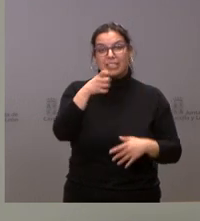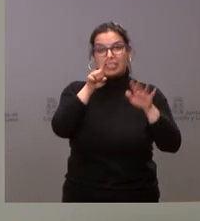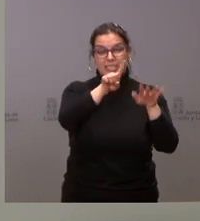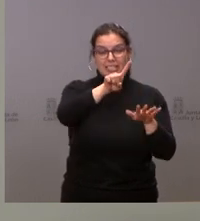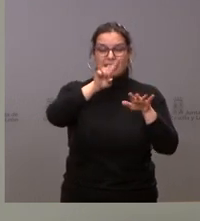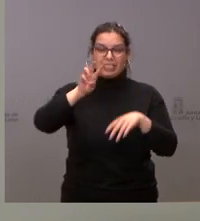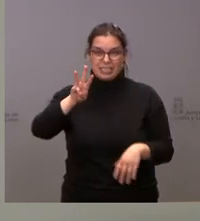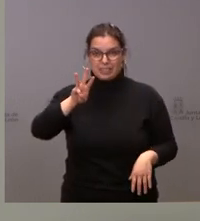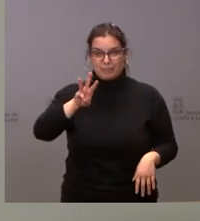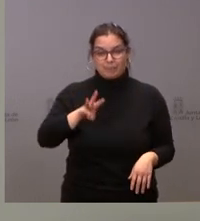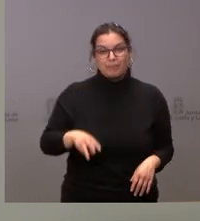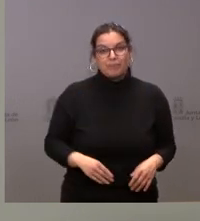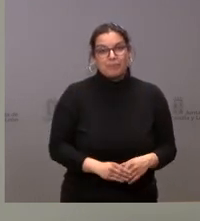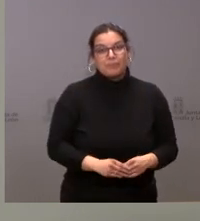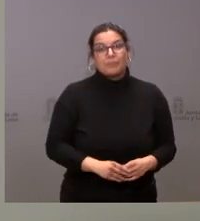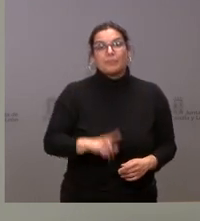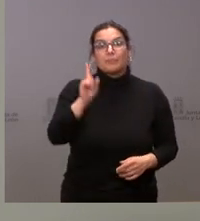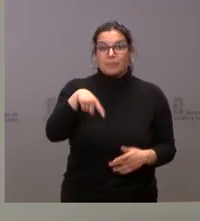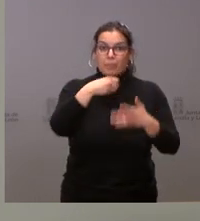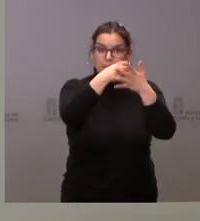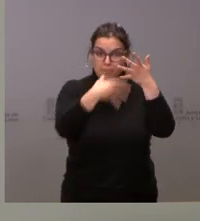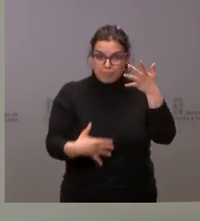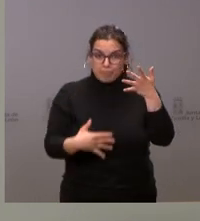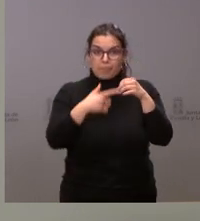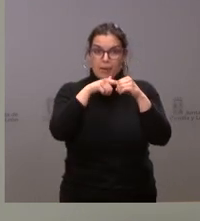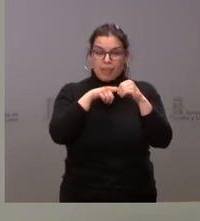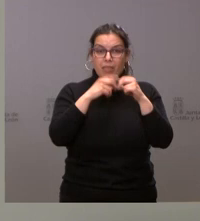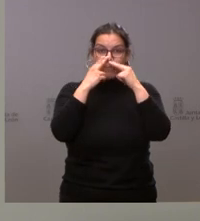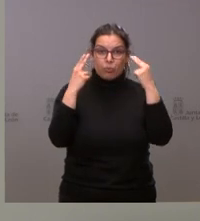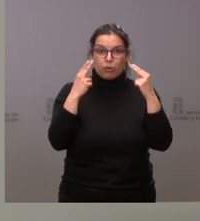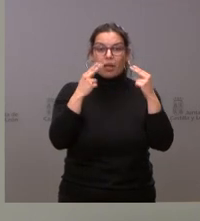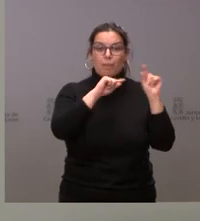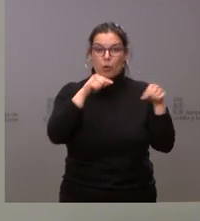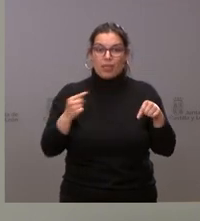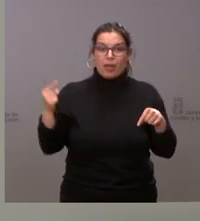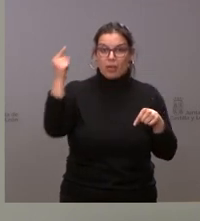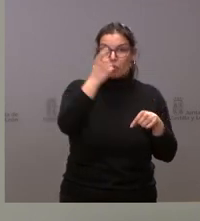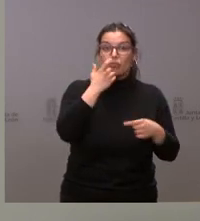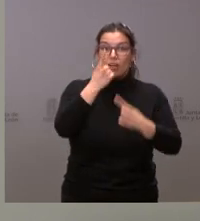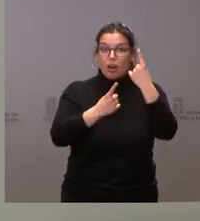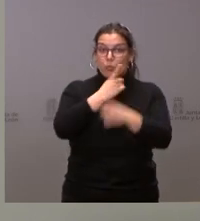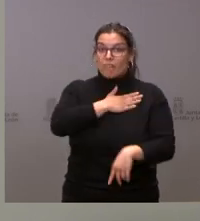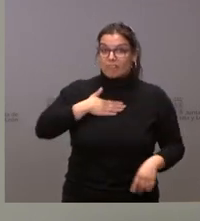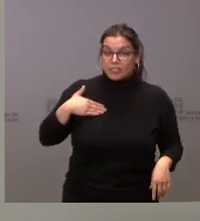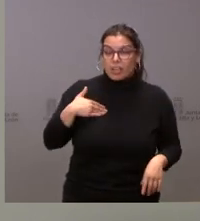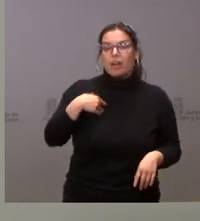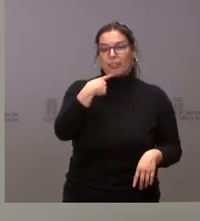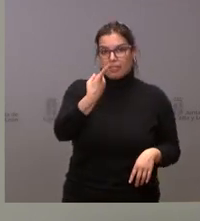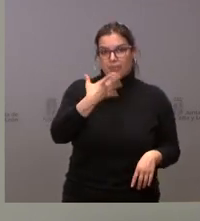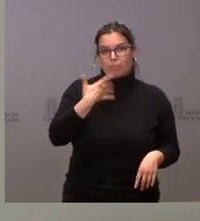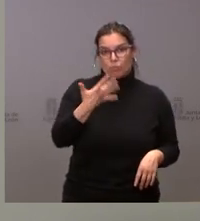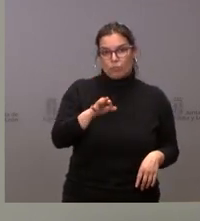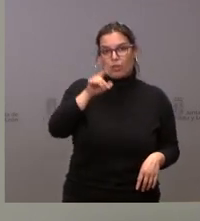plazas. Tengo la relación de las plazas públicas por provincias. Si alguno de ustedes, pues estima oportuno